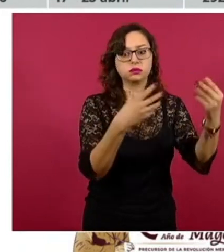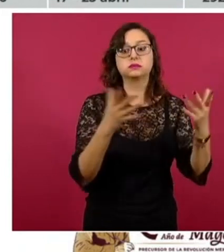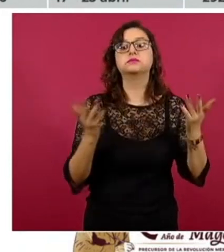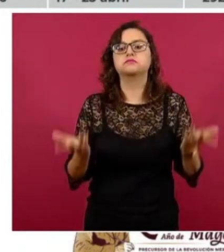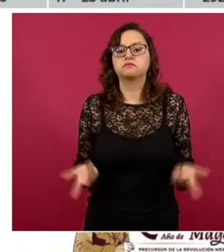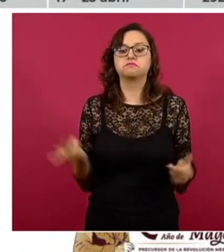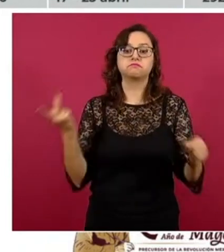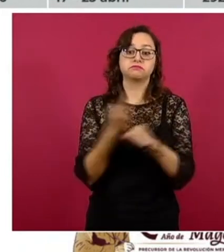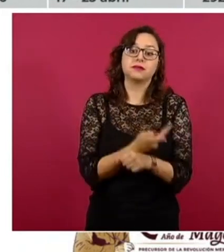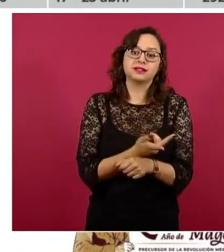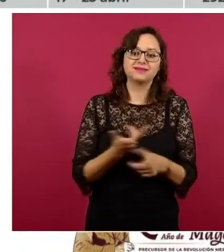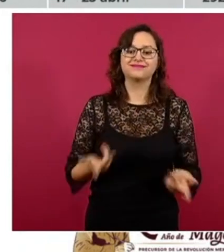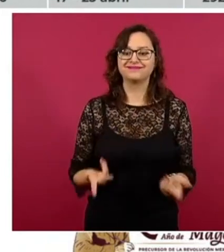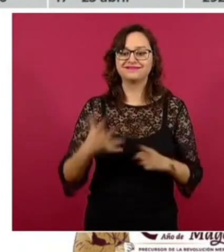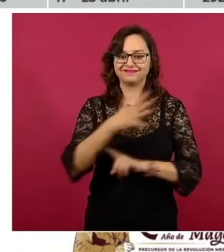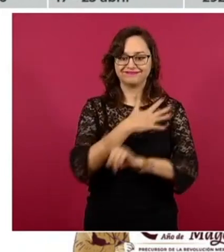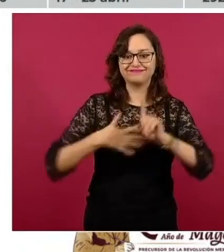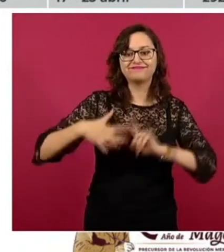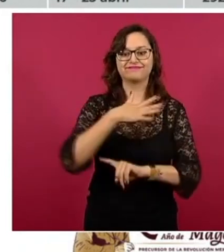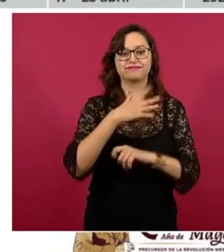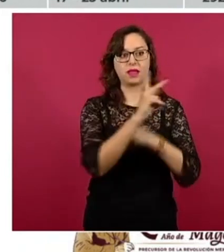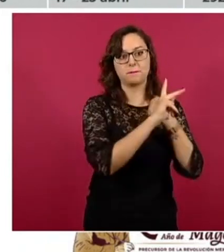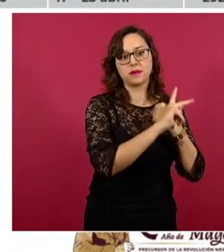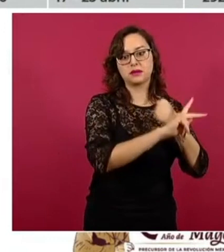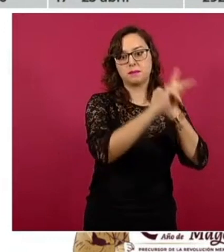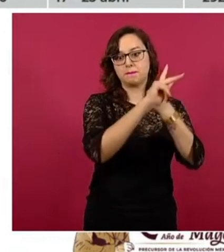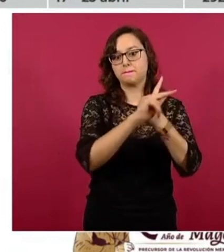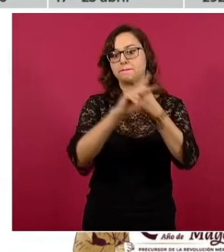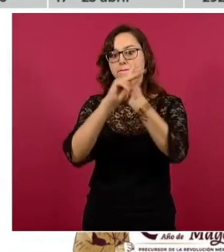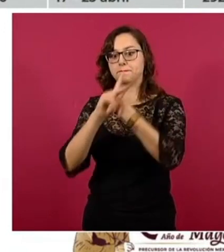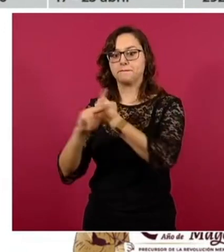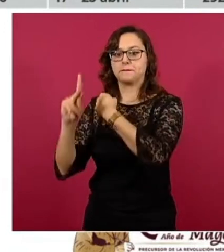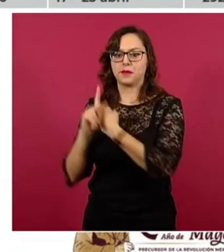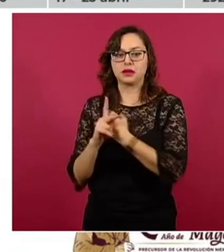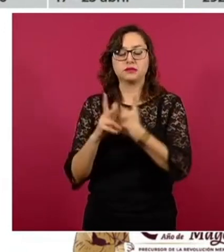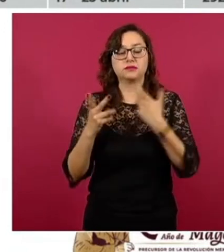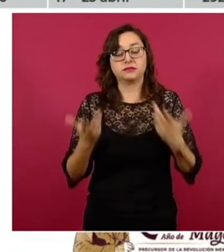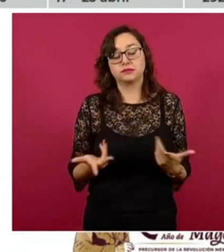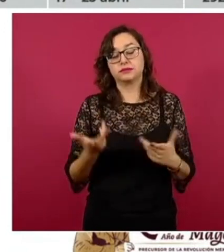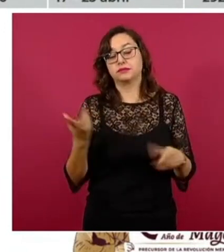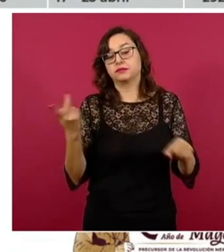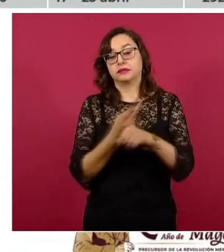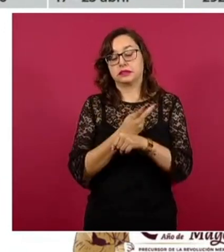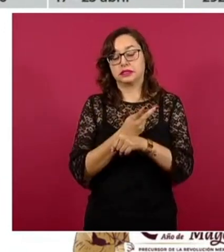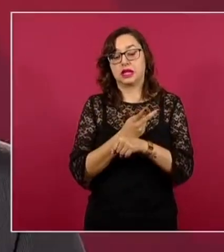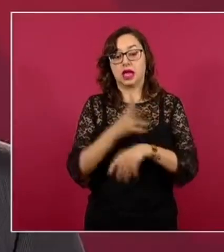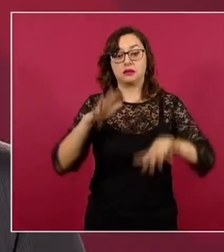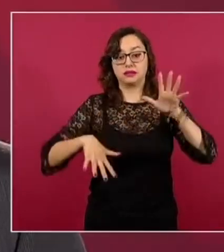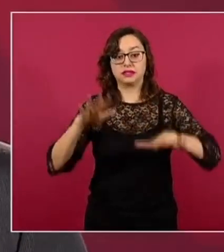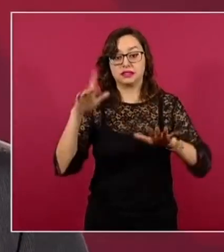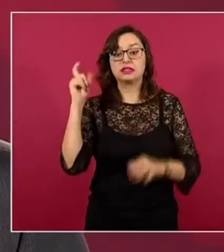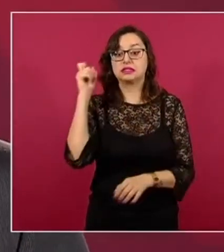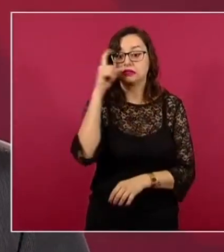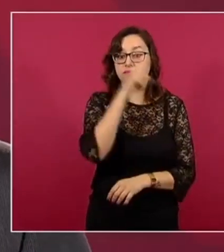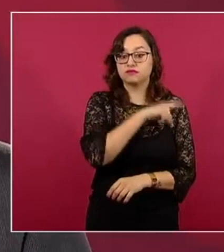situación de que en cada una de estas oleadas epidémicas hubo una situación de estrés, una situación, por supuesto,